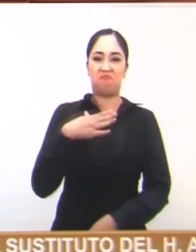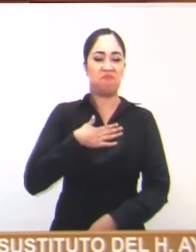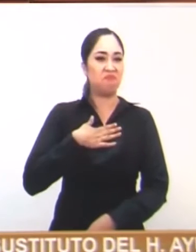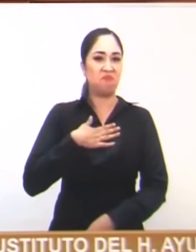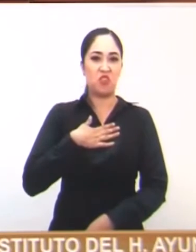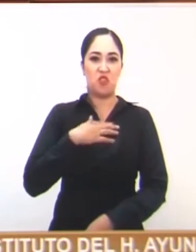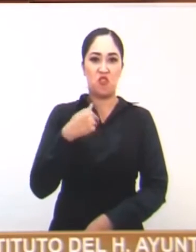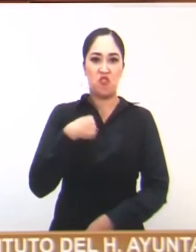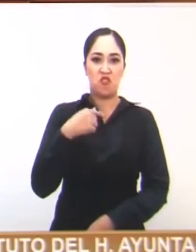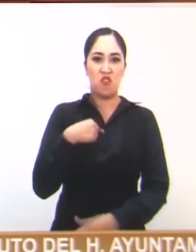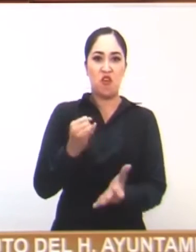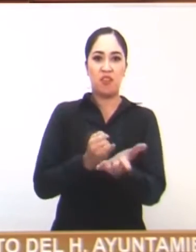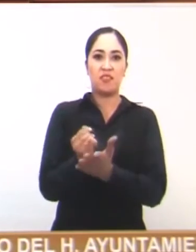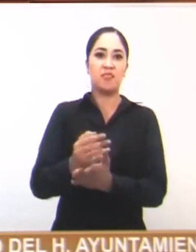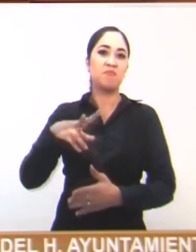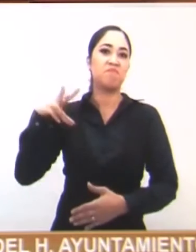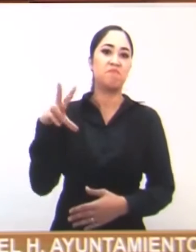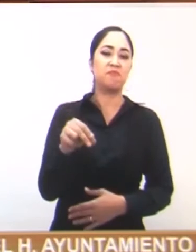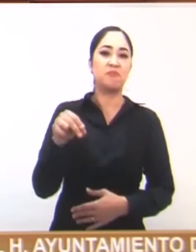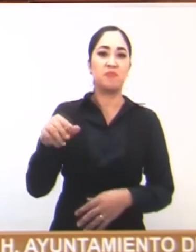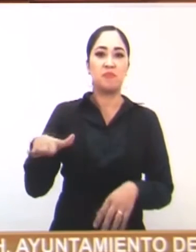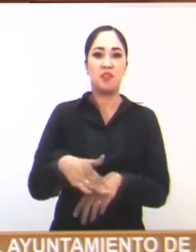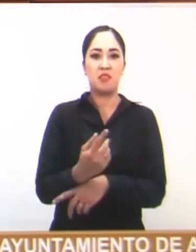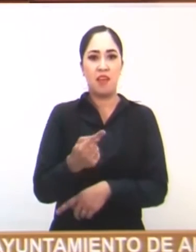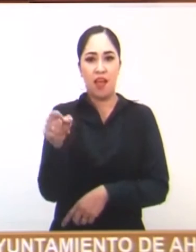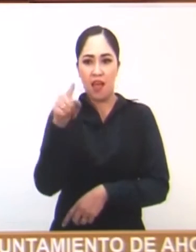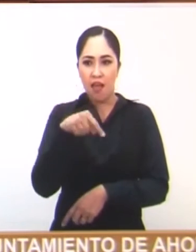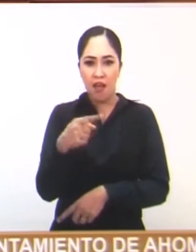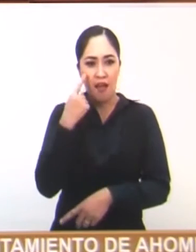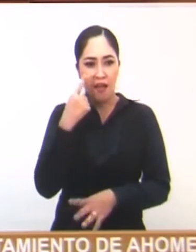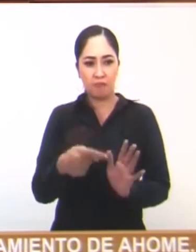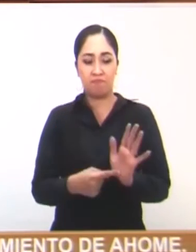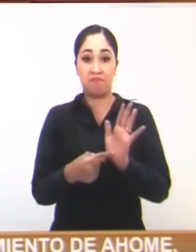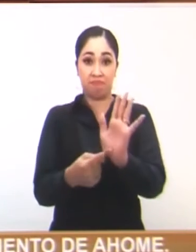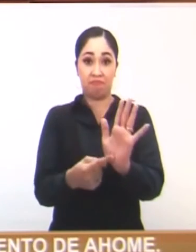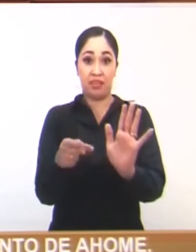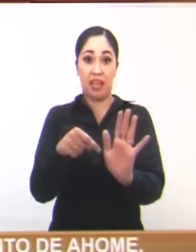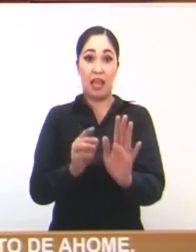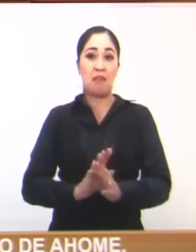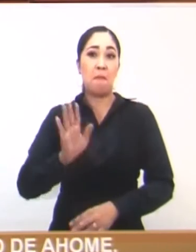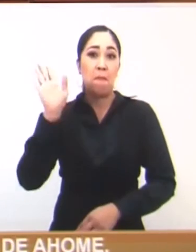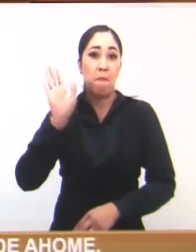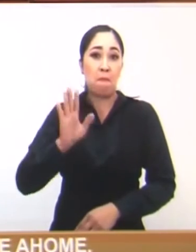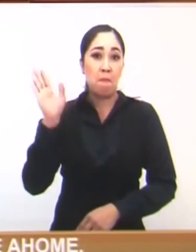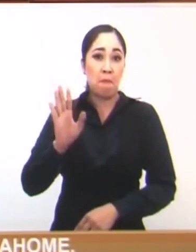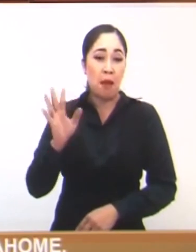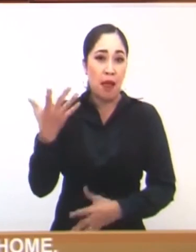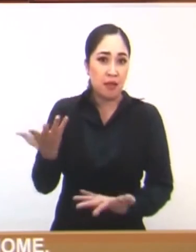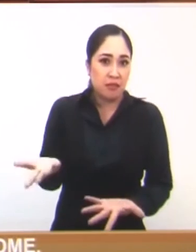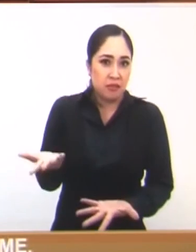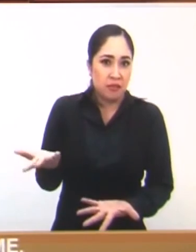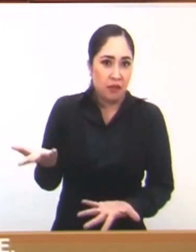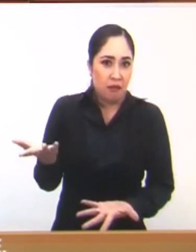en contra y que quede en evidencia quienes solo se están simulando. Gracias.